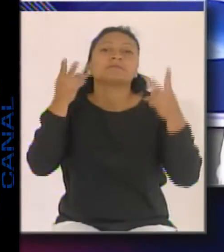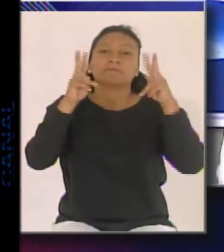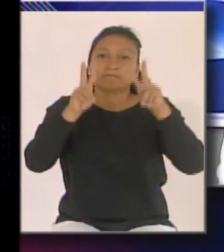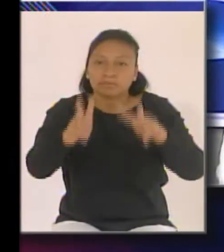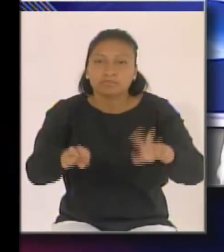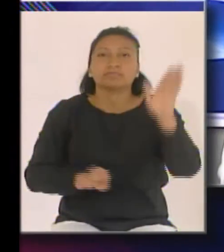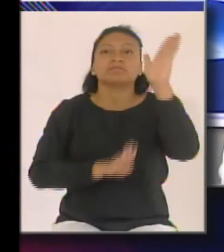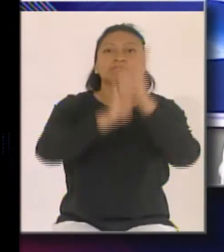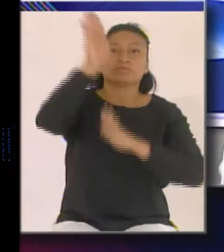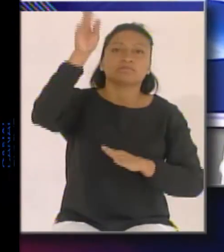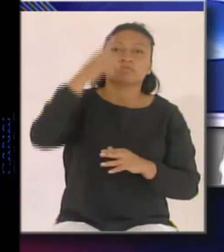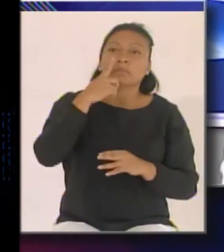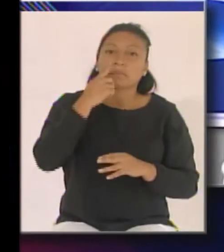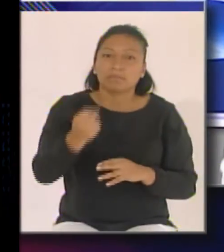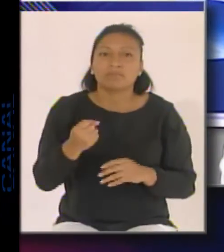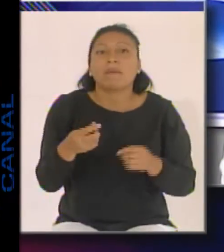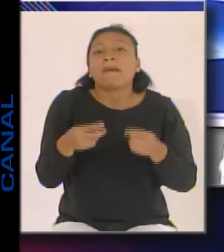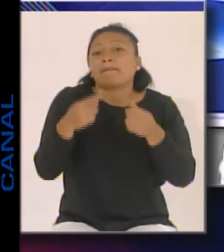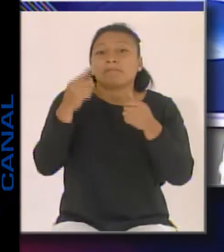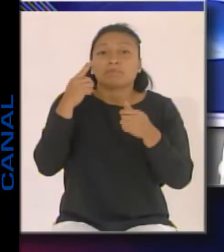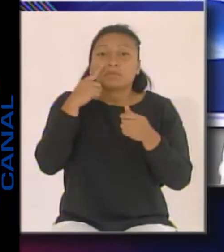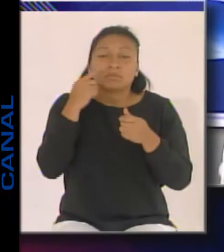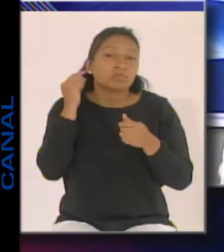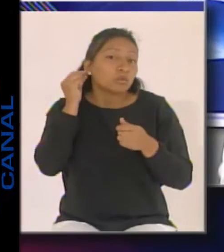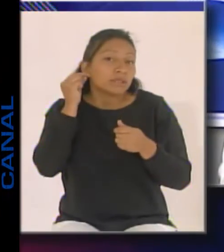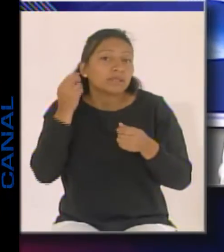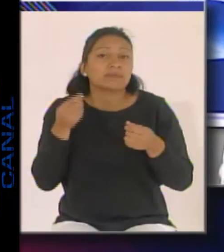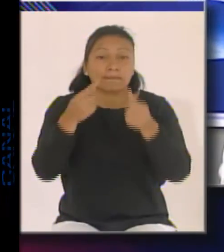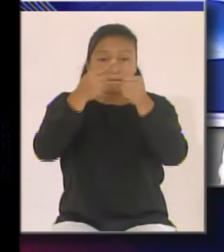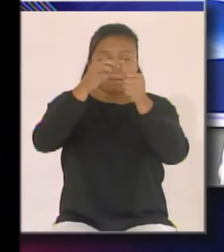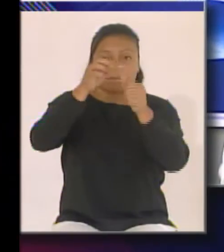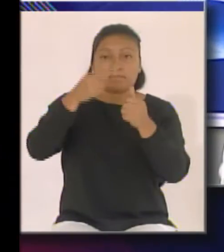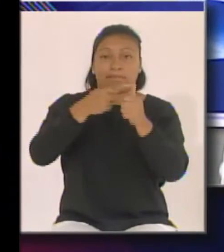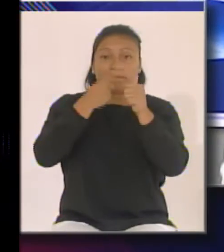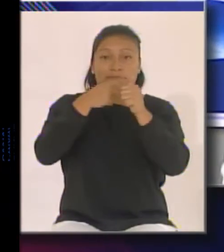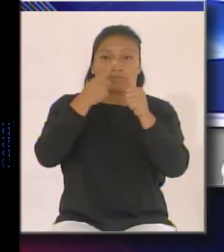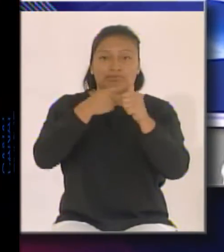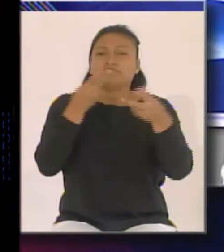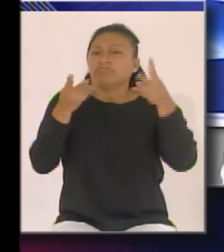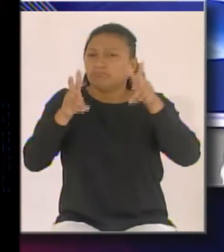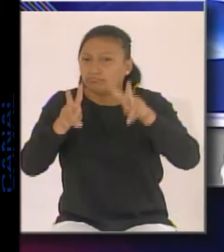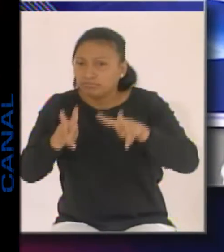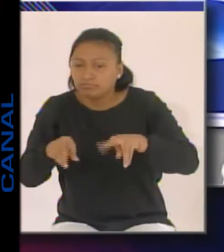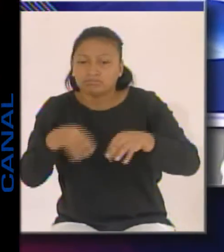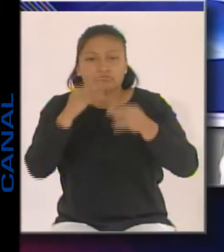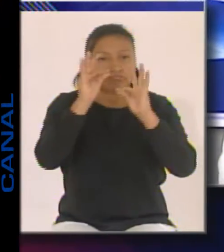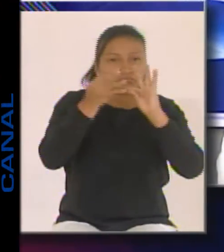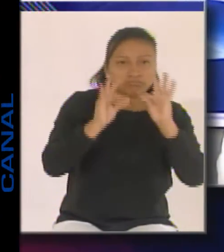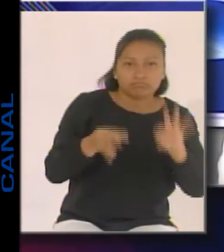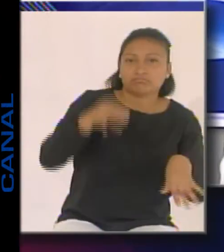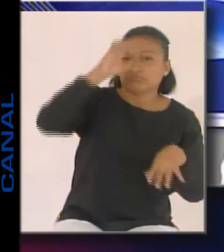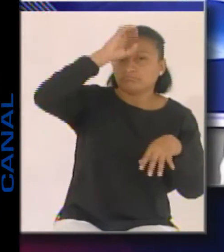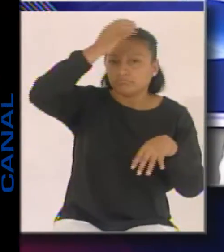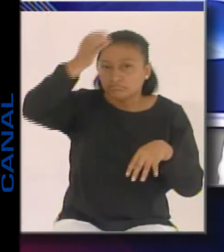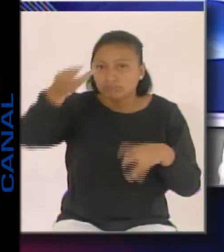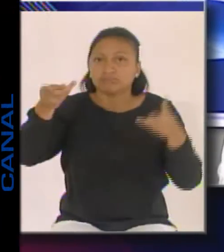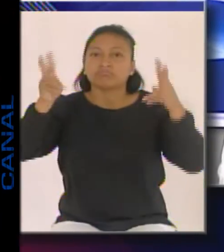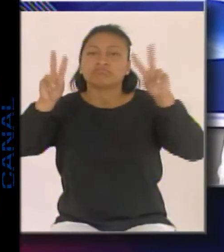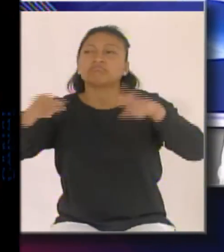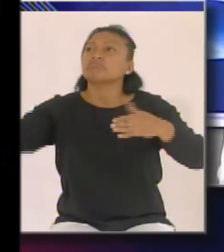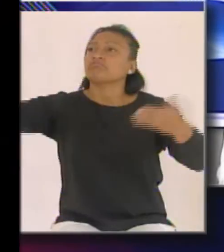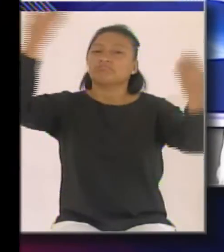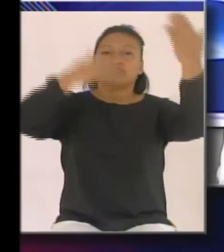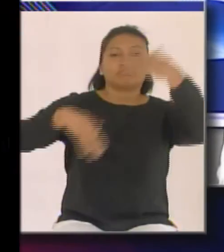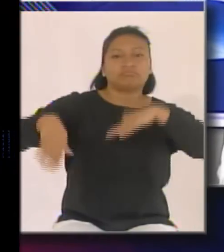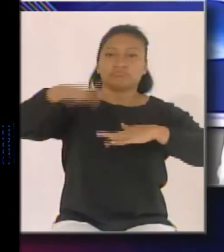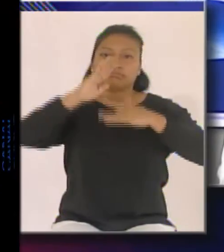mujeres, de mujeres principalmente, ¿no es cierto?, que tienen sus artesanías en Salinas, su gastronomía, también van a venir de Mascarilla,